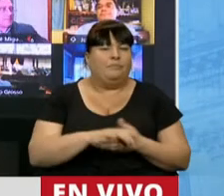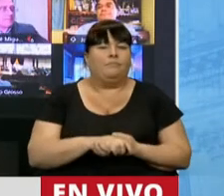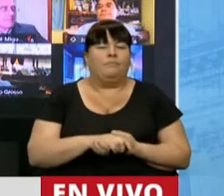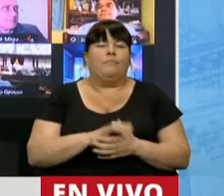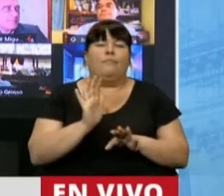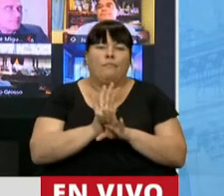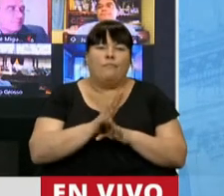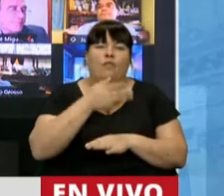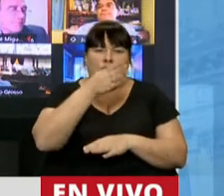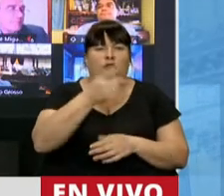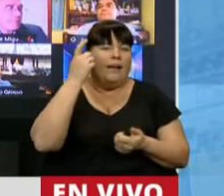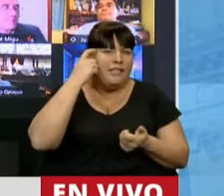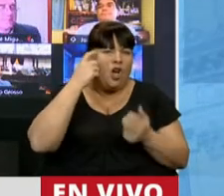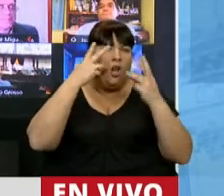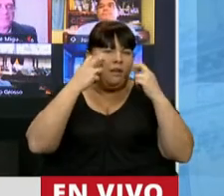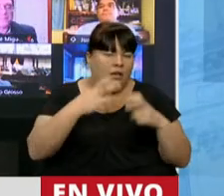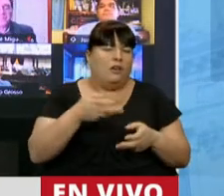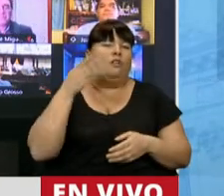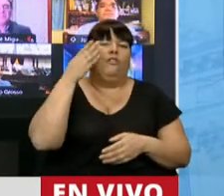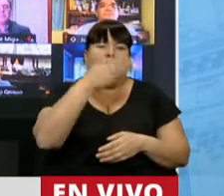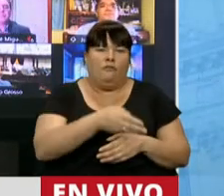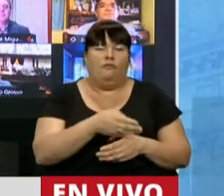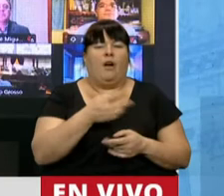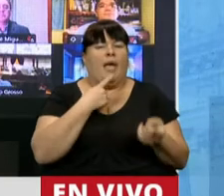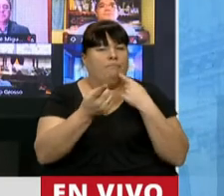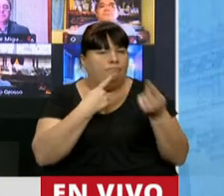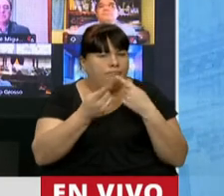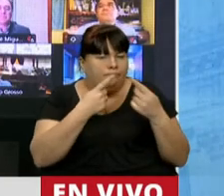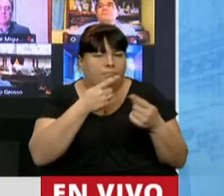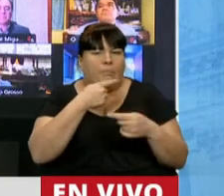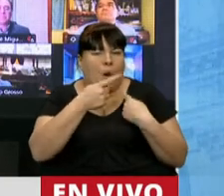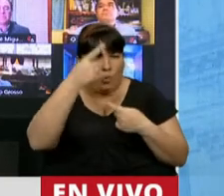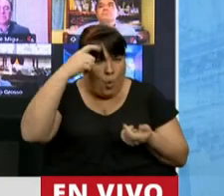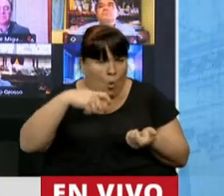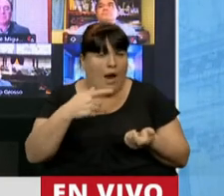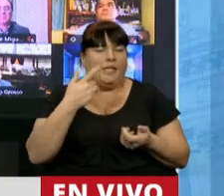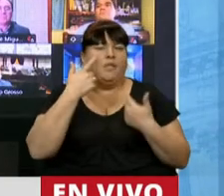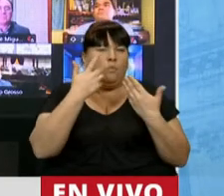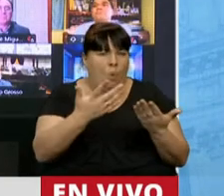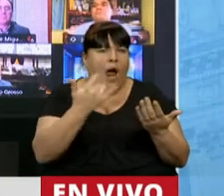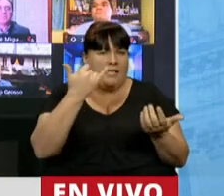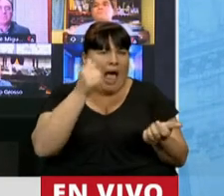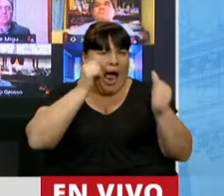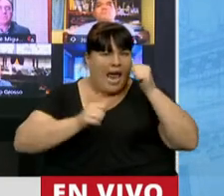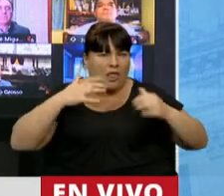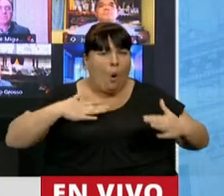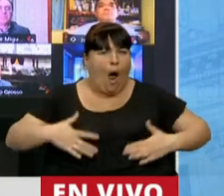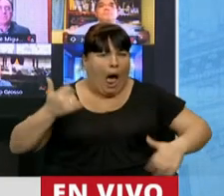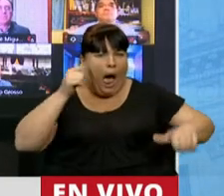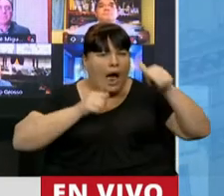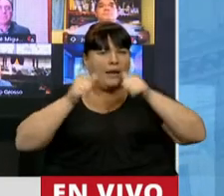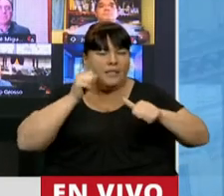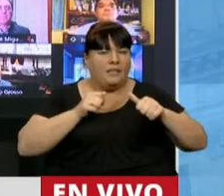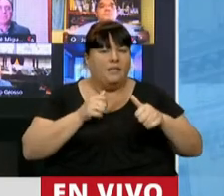sometiéndose a las pericias, sometiéndose a las indagatorias, mostrando señales de lesiones físicas